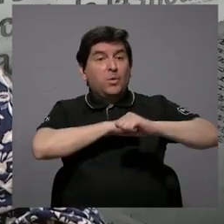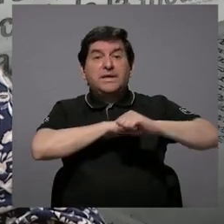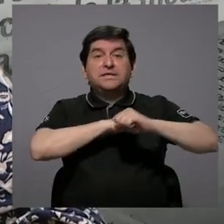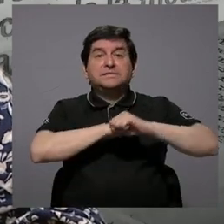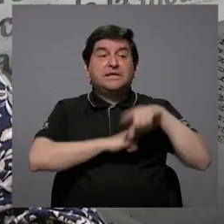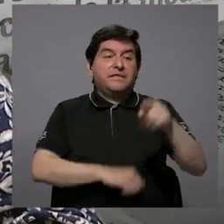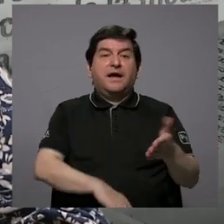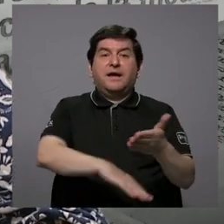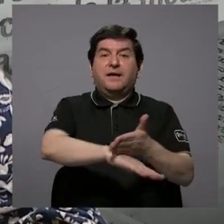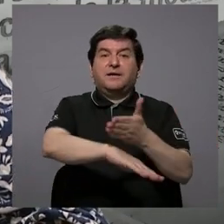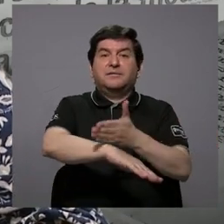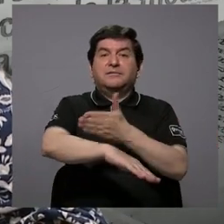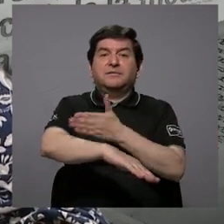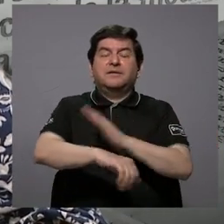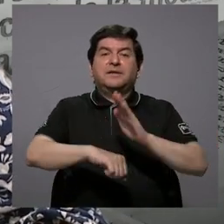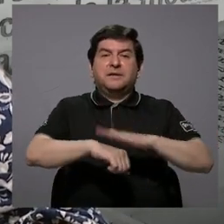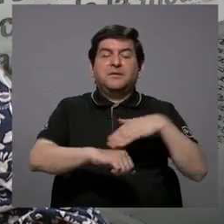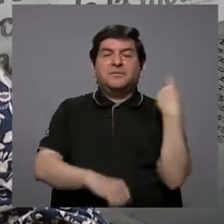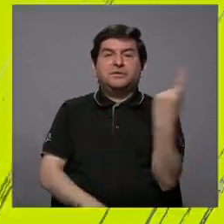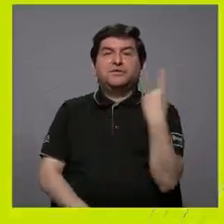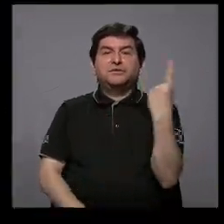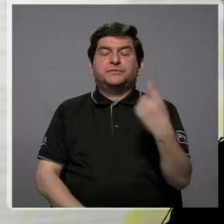que lo sacó adelante para siempre.